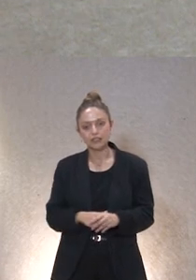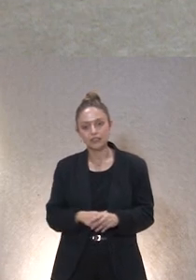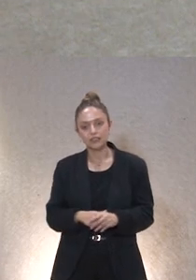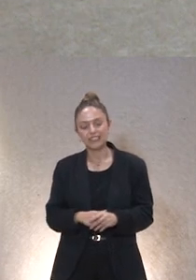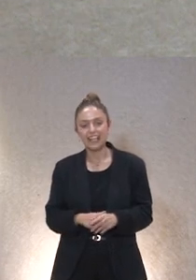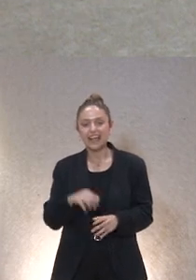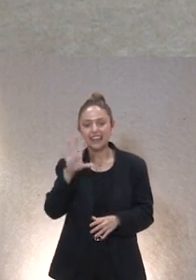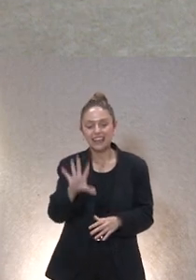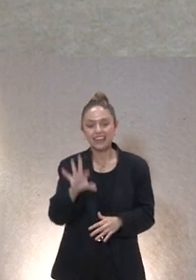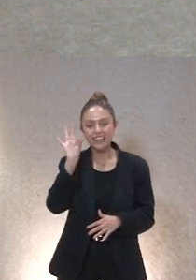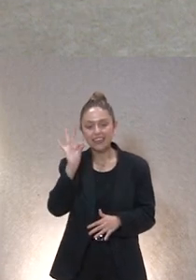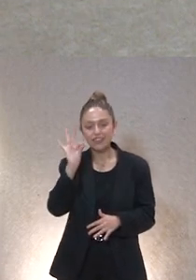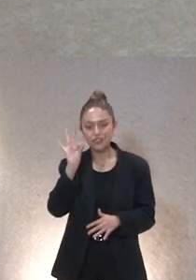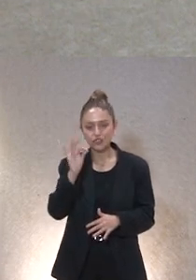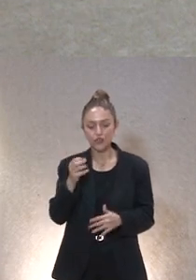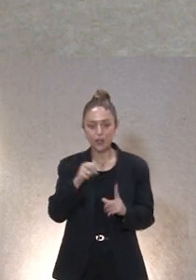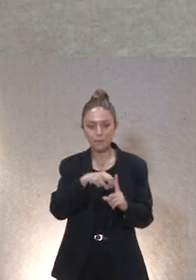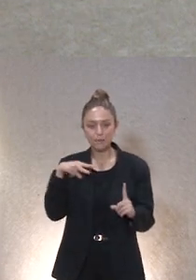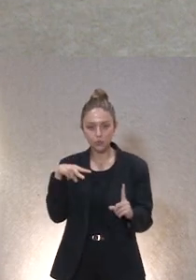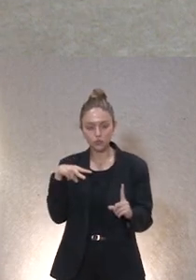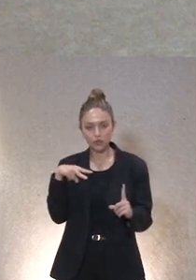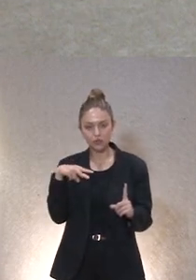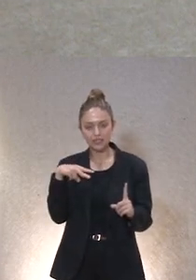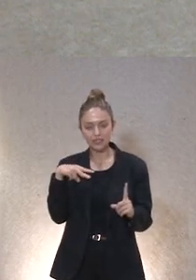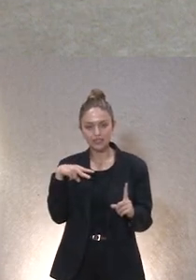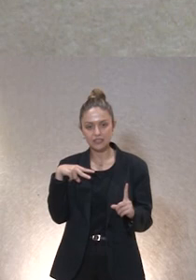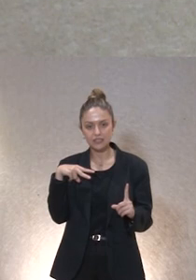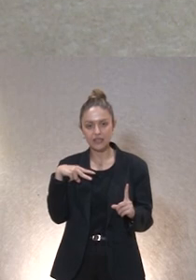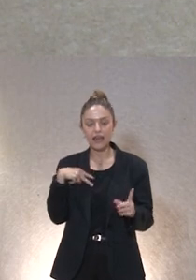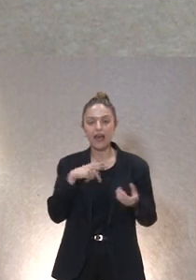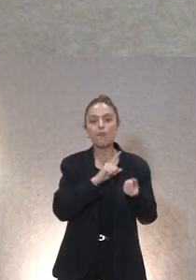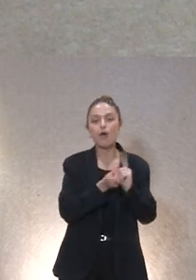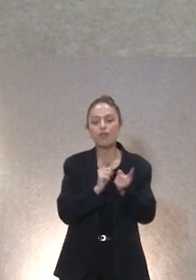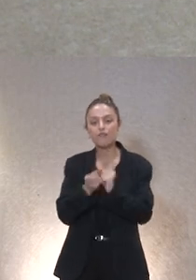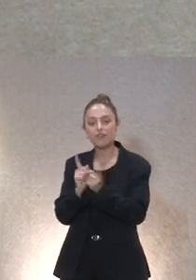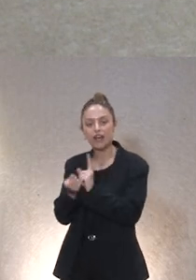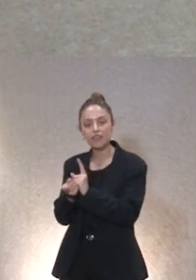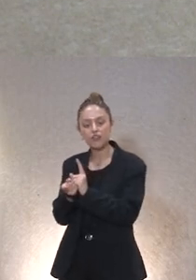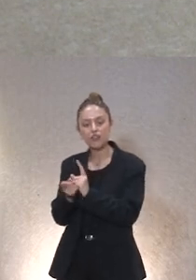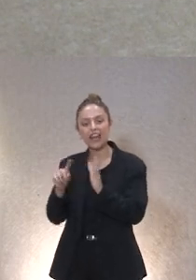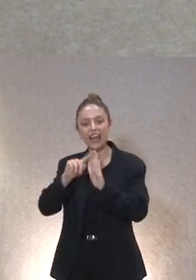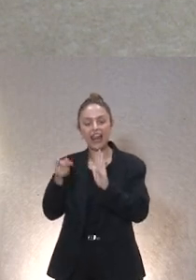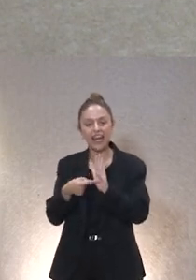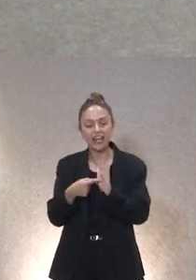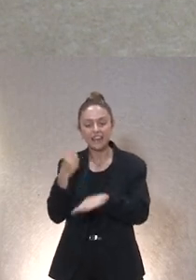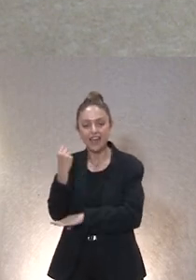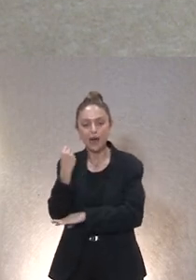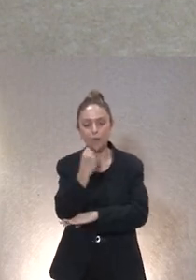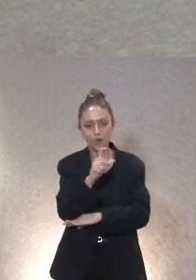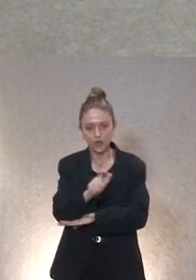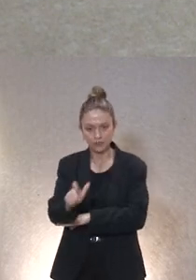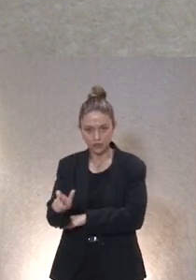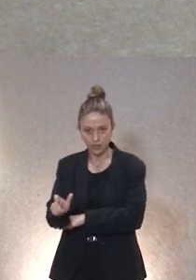la decisión desde el punto de vista de la elaboración de la decisión desde el punto de vista de la modificación de la ley de apoyo a las ¿no?